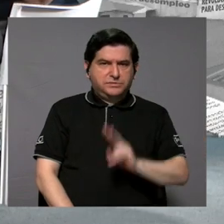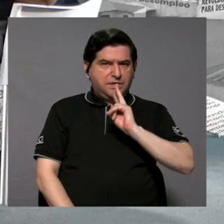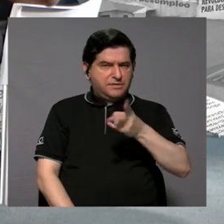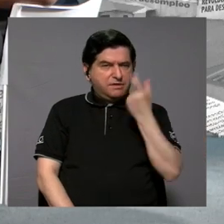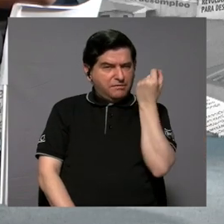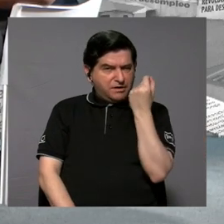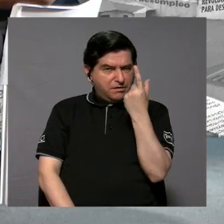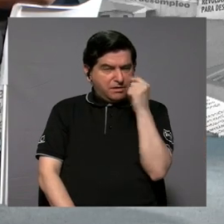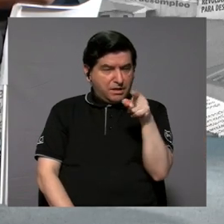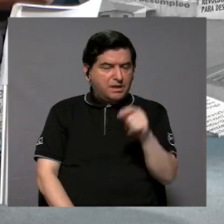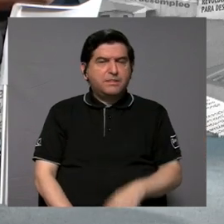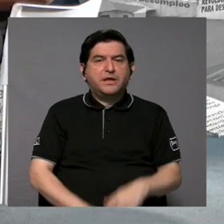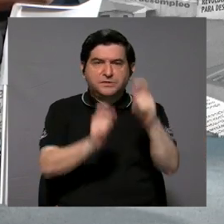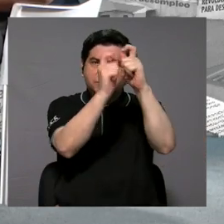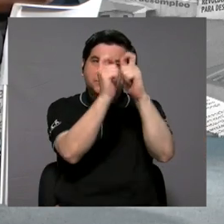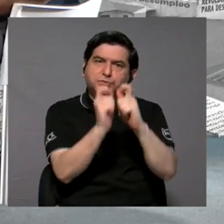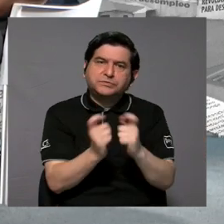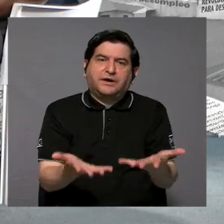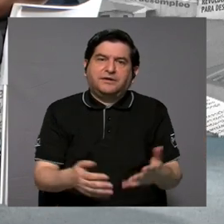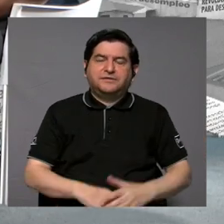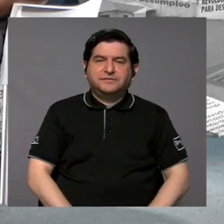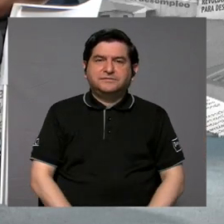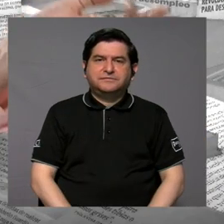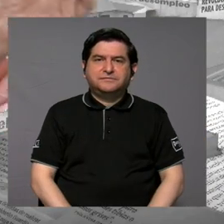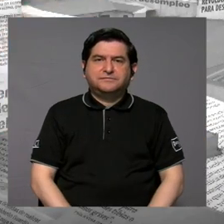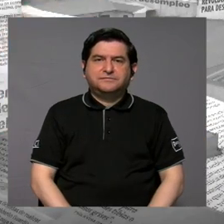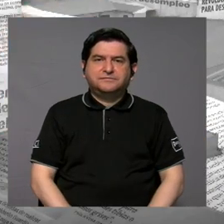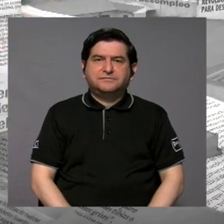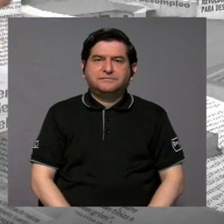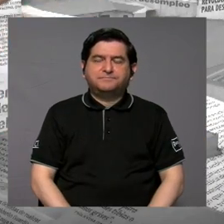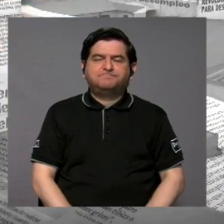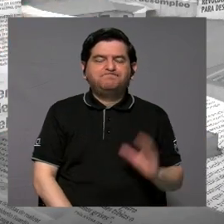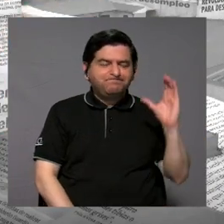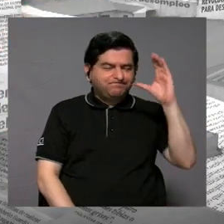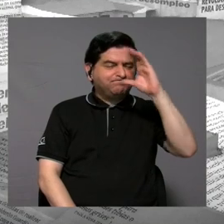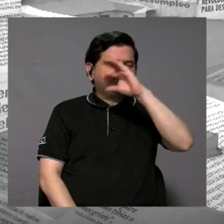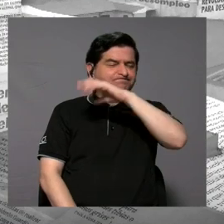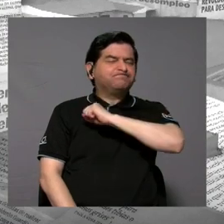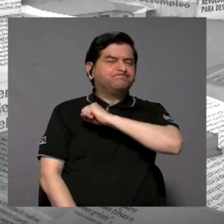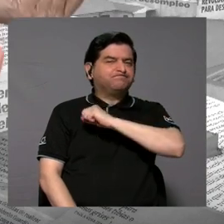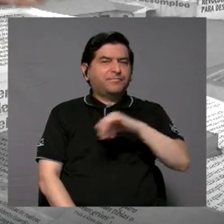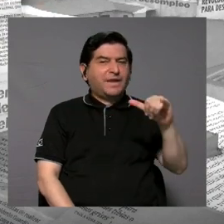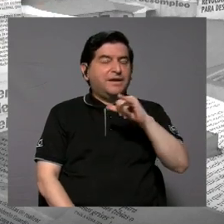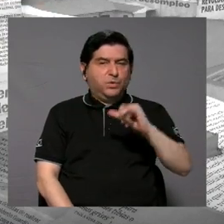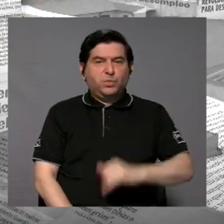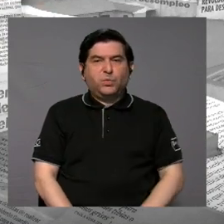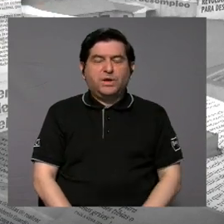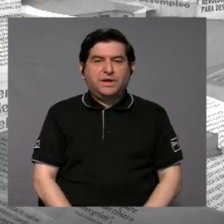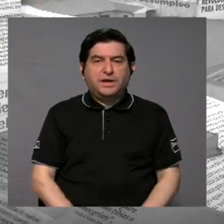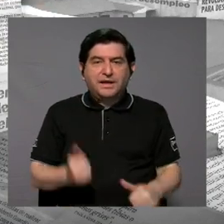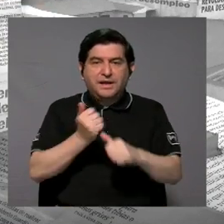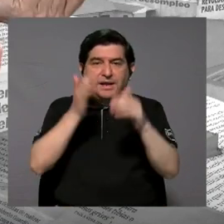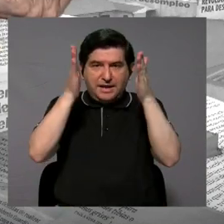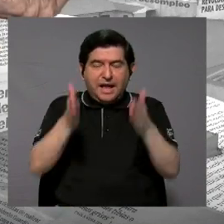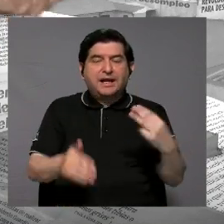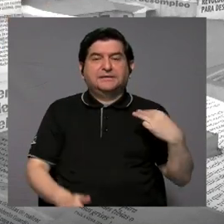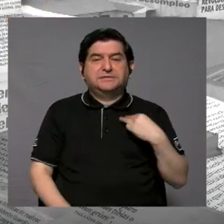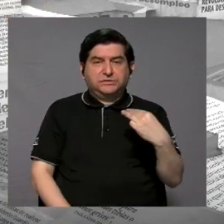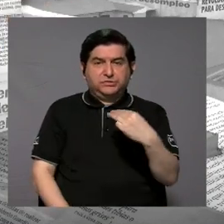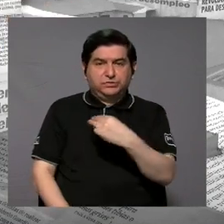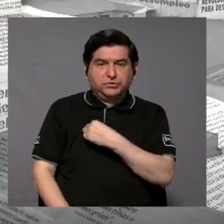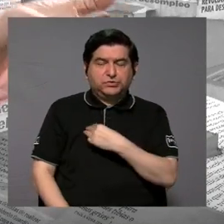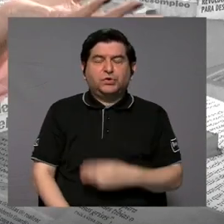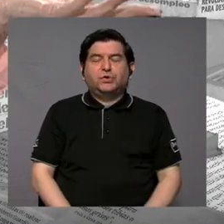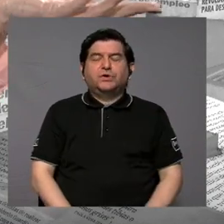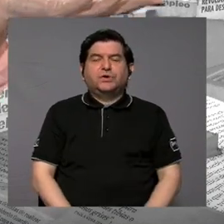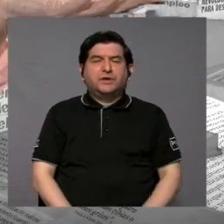realmente interpretaciones de esas puntuaciones? Es evidente que también asesores del ministerio